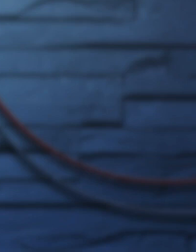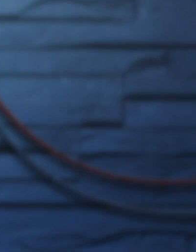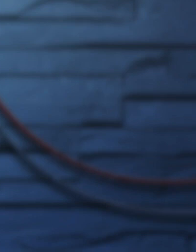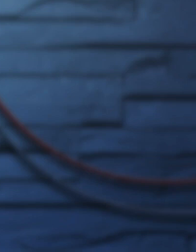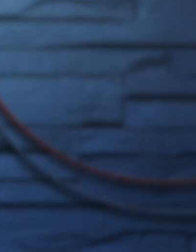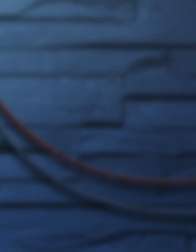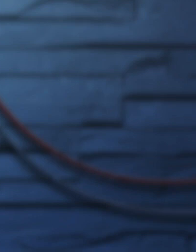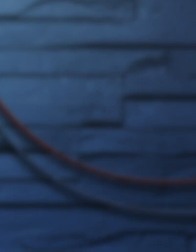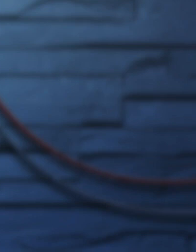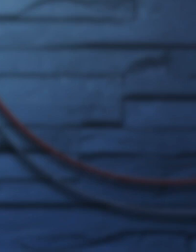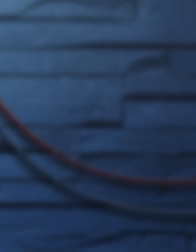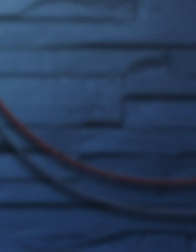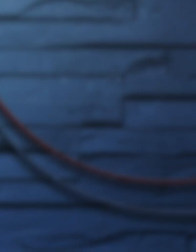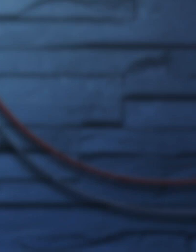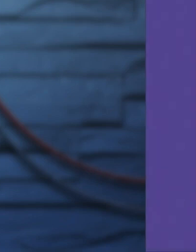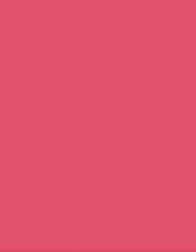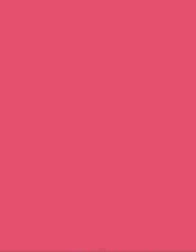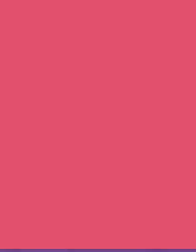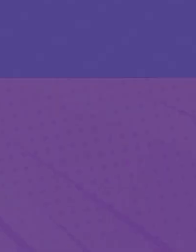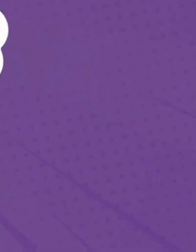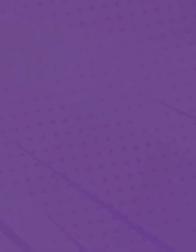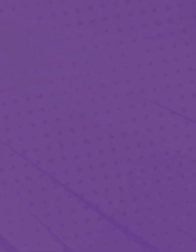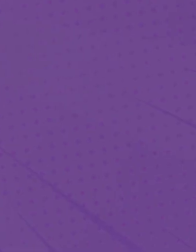¿Les ha pasado? ¡Cuéntenos!